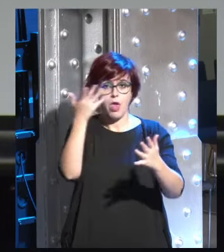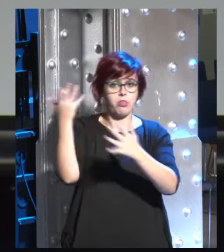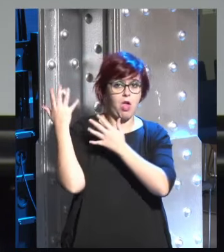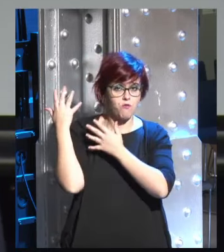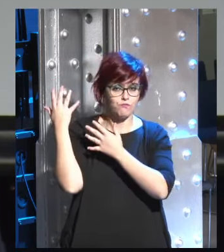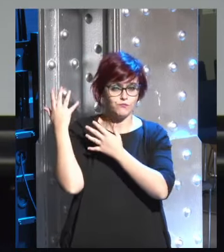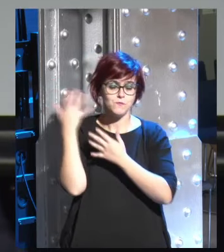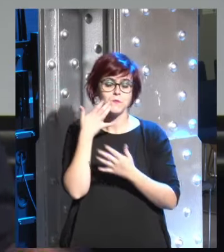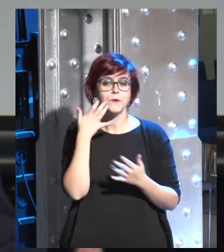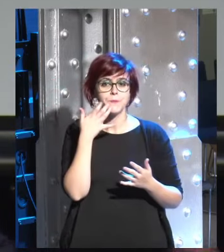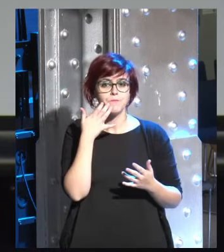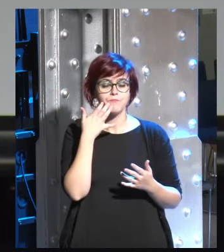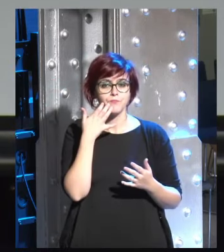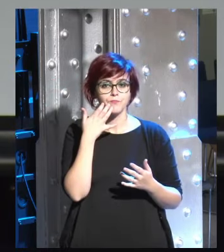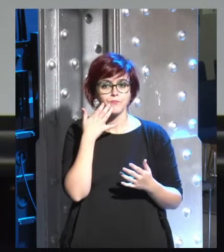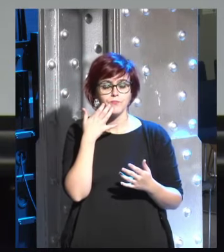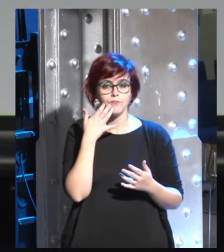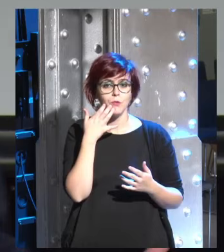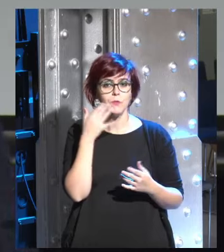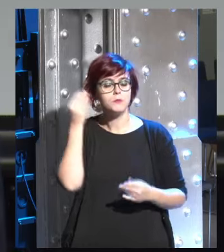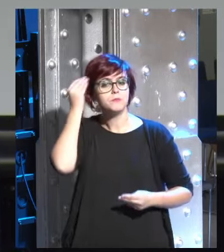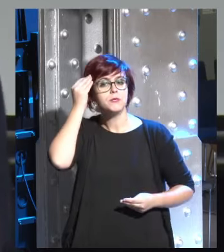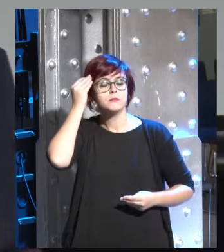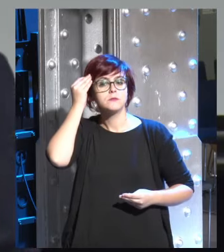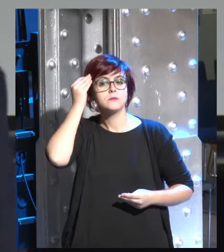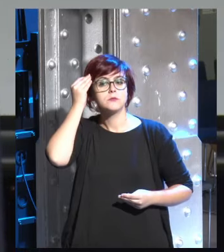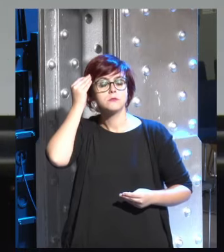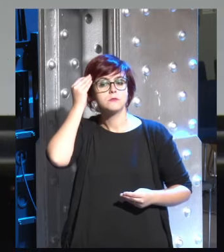no podían imaginarse que un ordenador